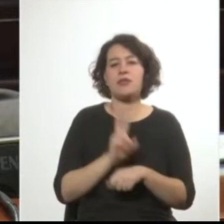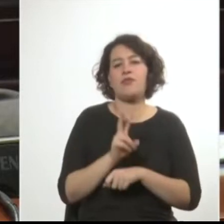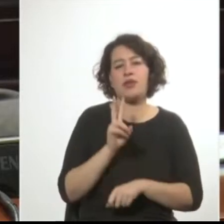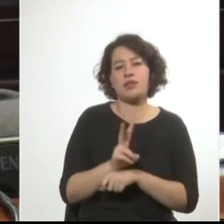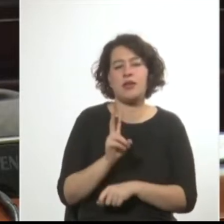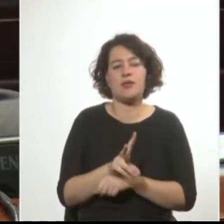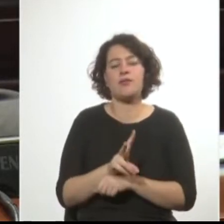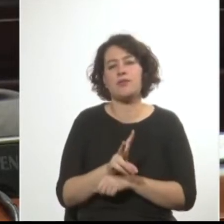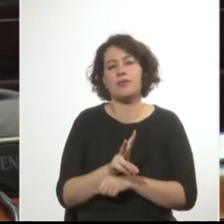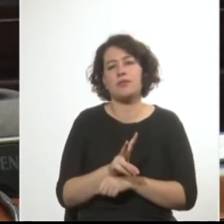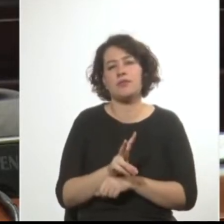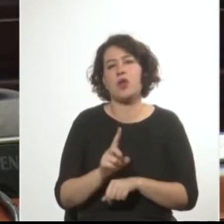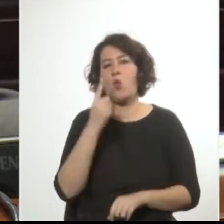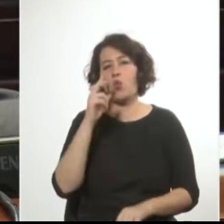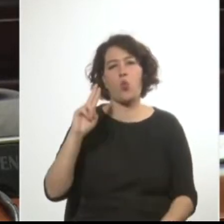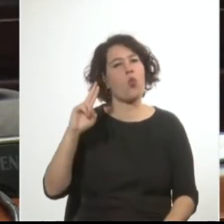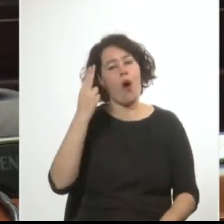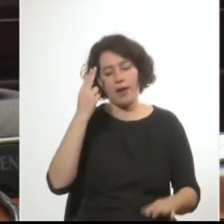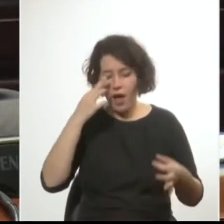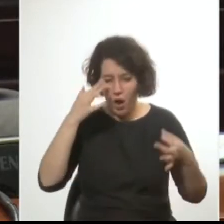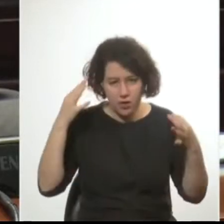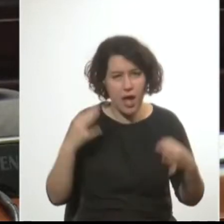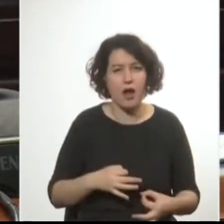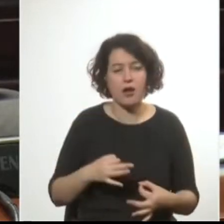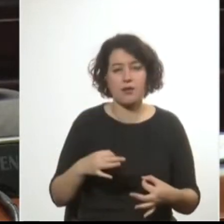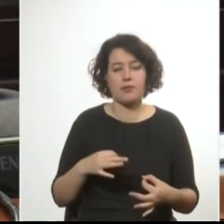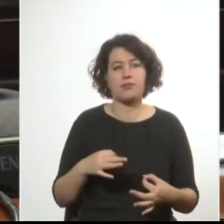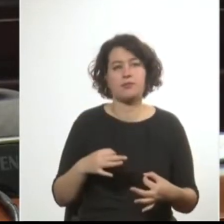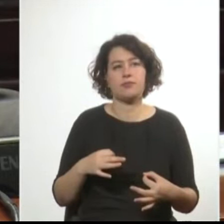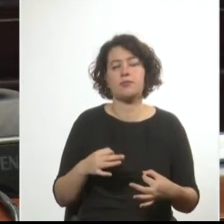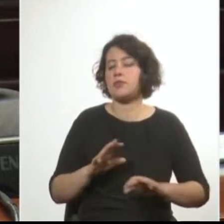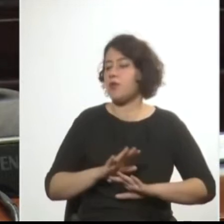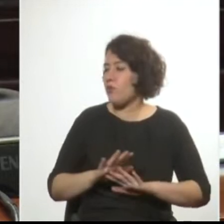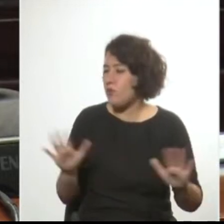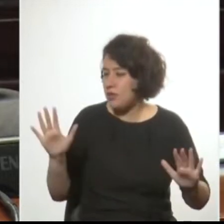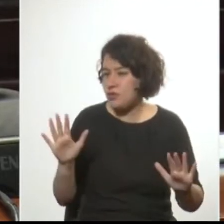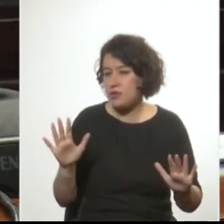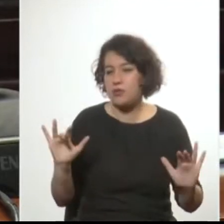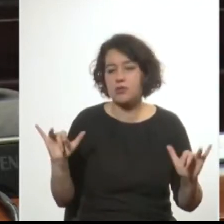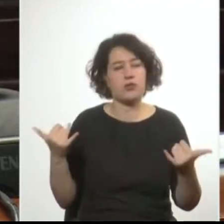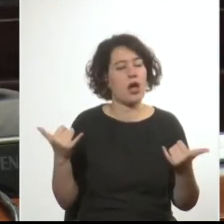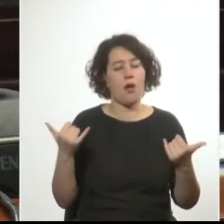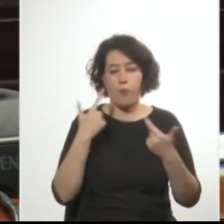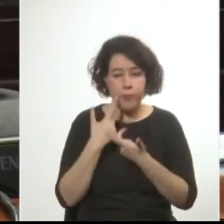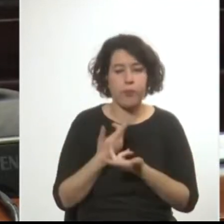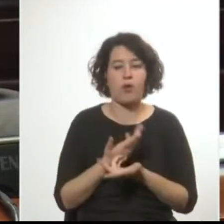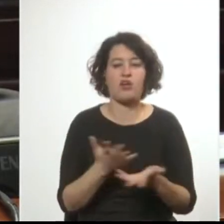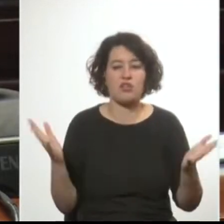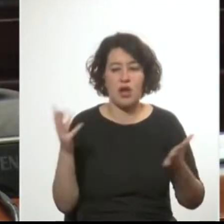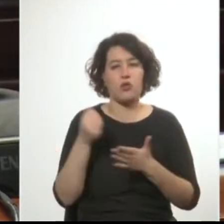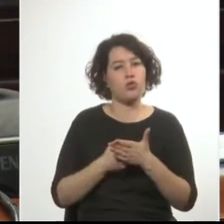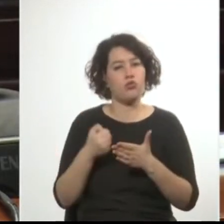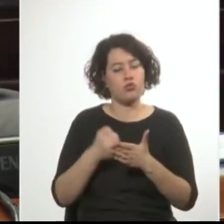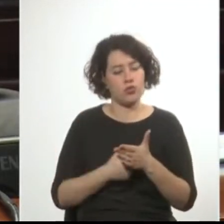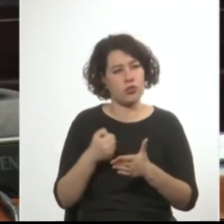Presidente, de un Uruguay auténtico, que una vez por todas descorra los velos y haga la lucha como